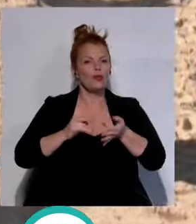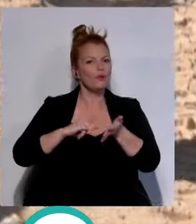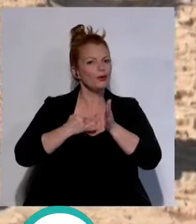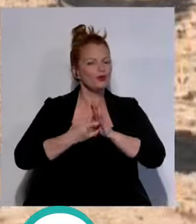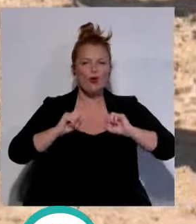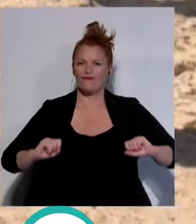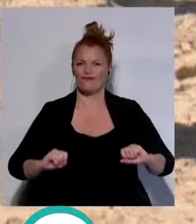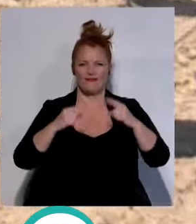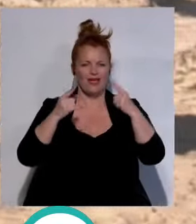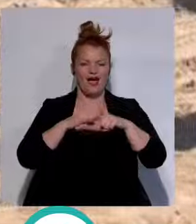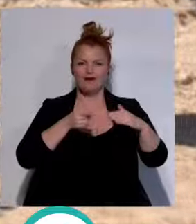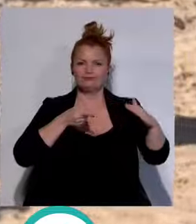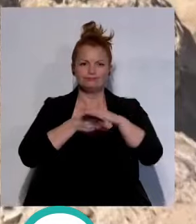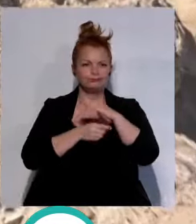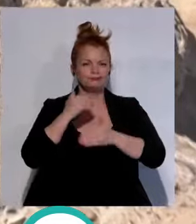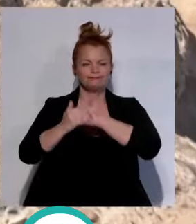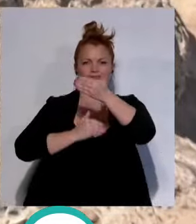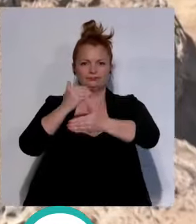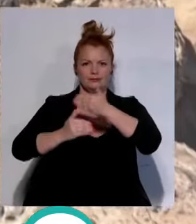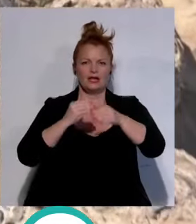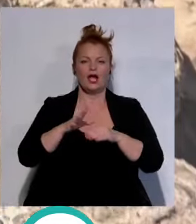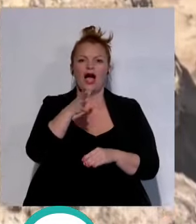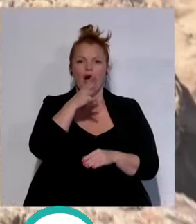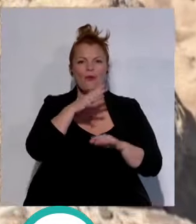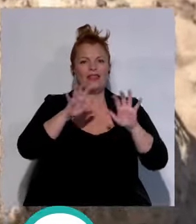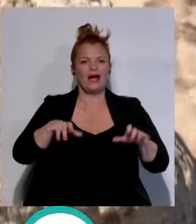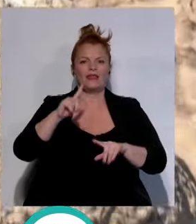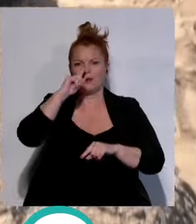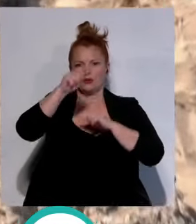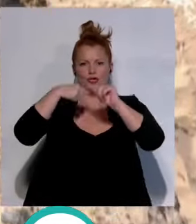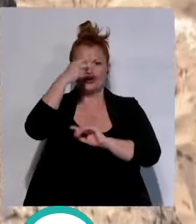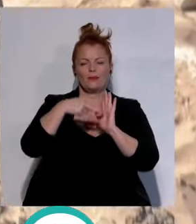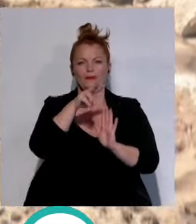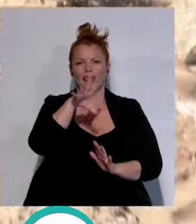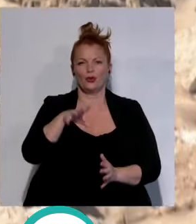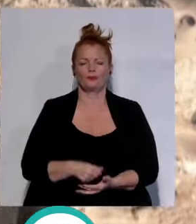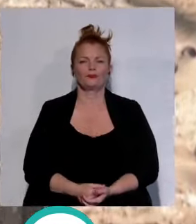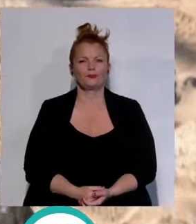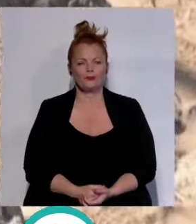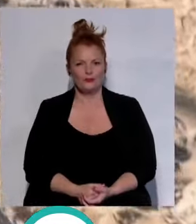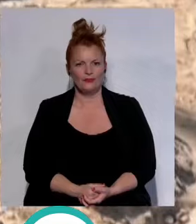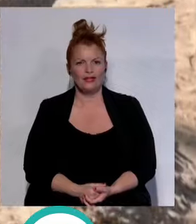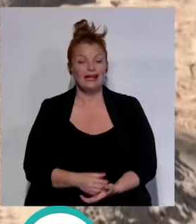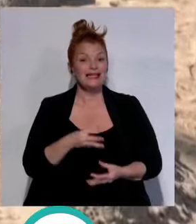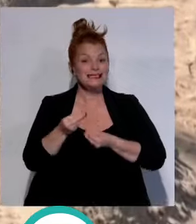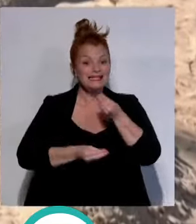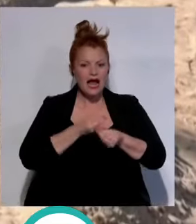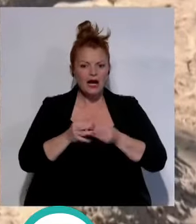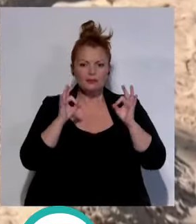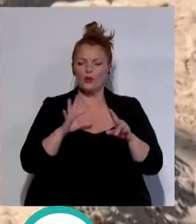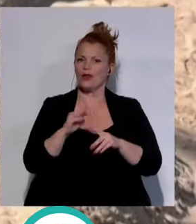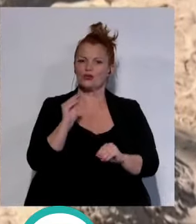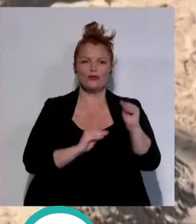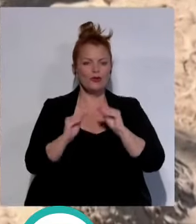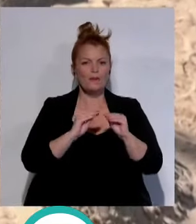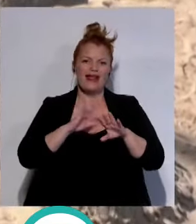definitivo que ejecutará de oficio Aguas de Cádiz el próximo año. Para que lo que se haga sea una solución ya que